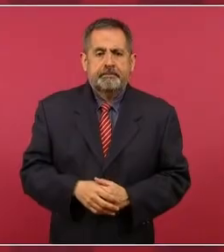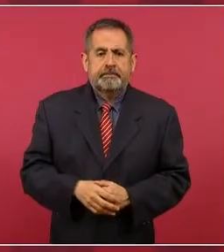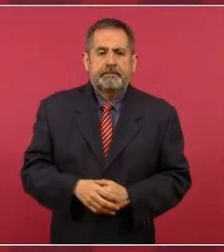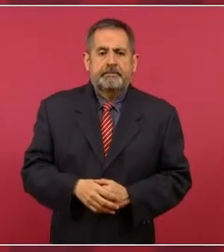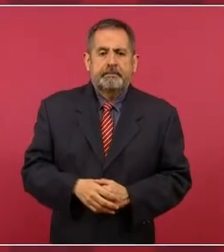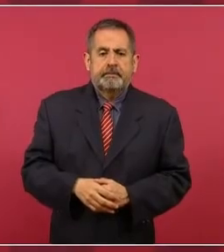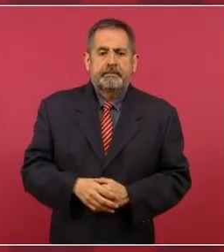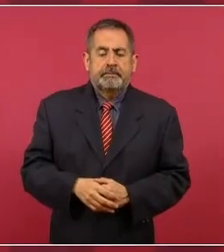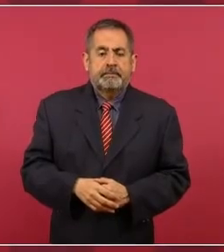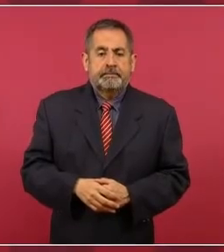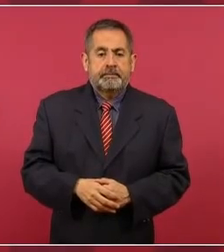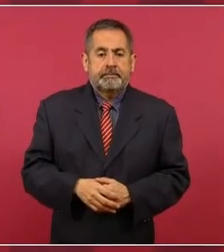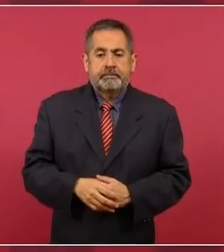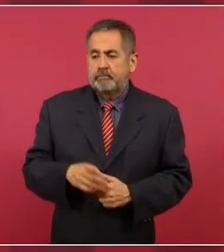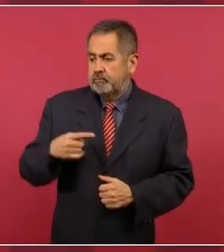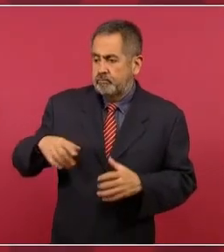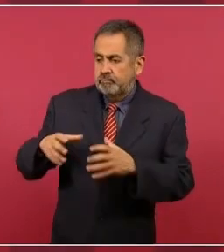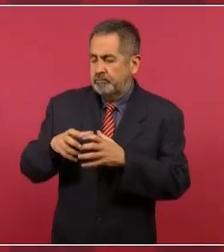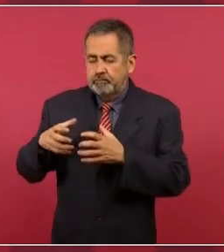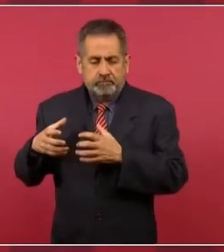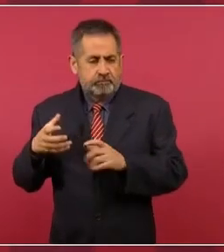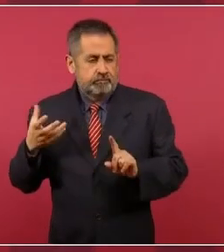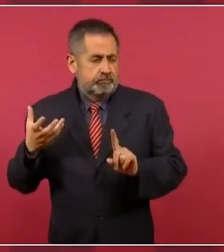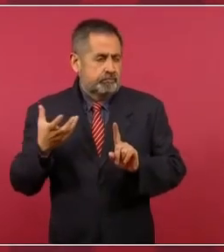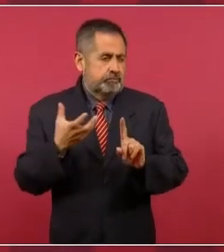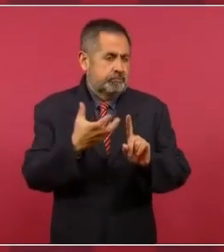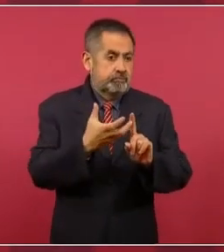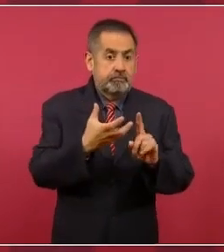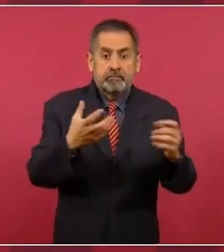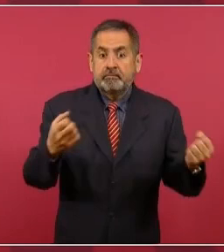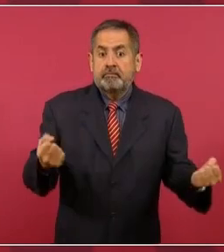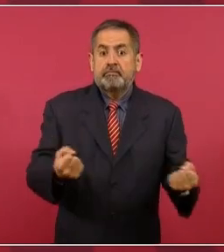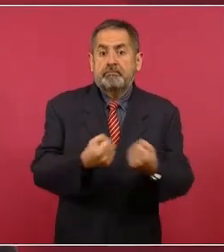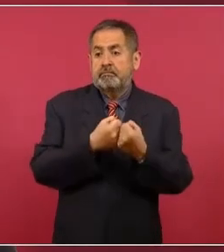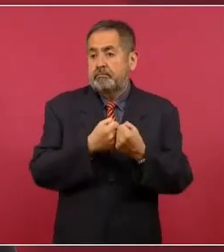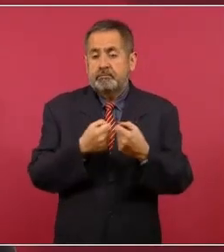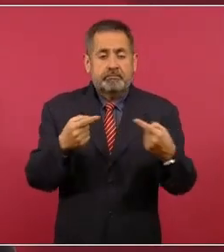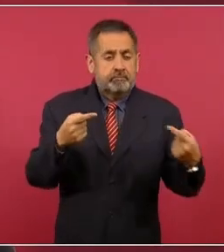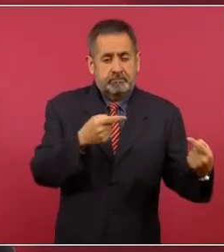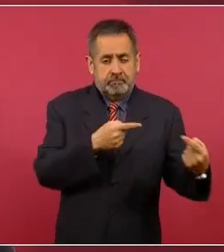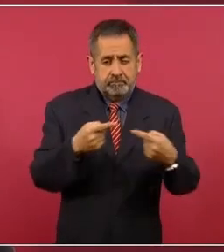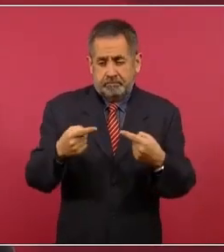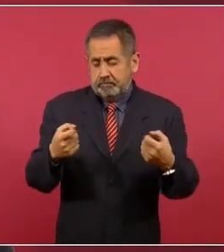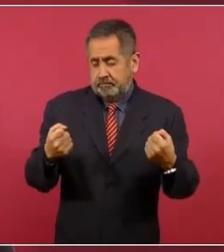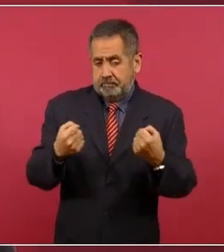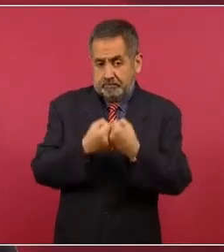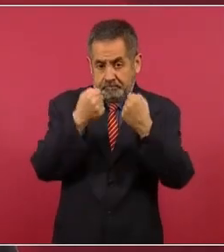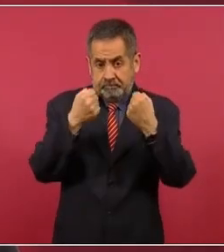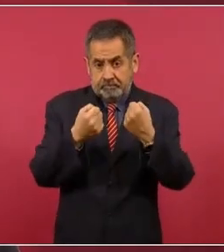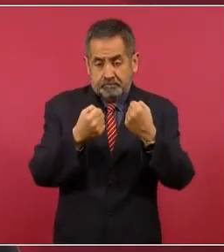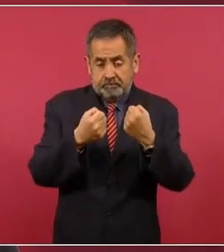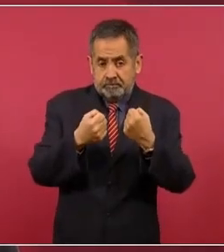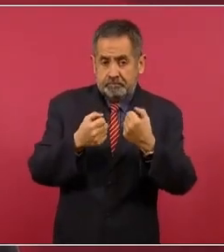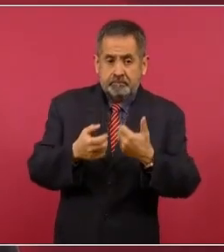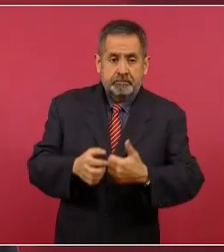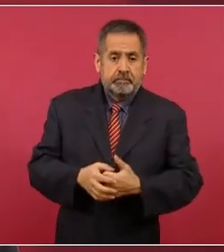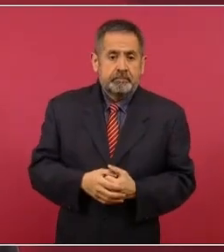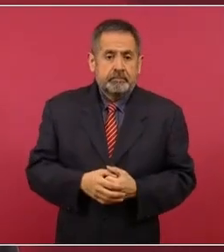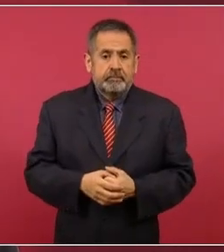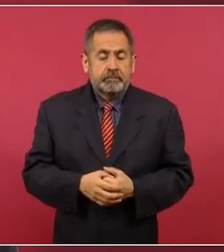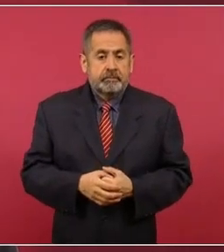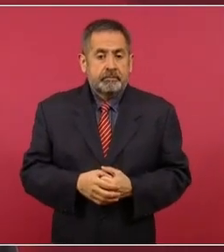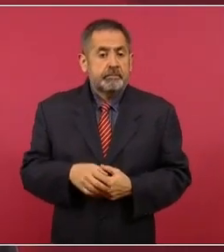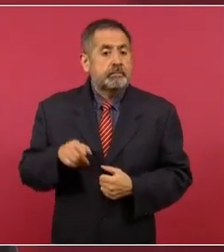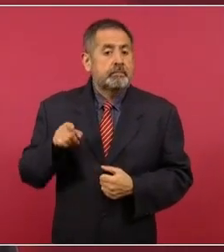Entonces, hubo una agresión, él